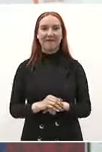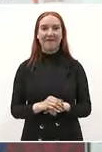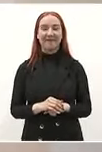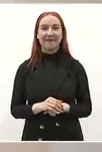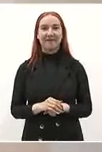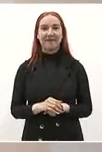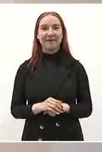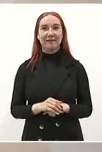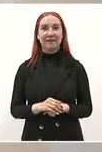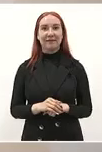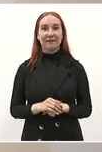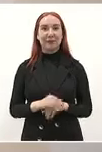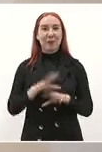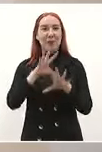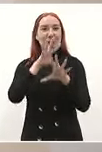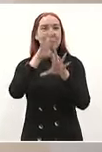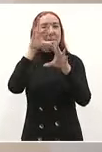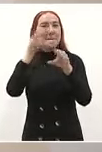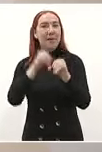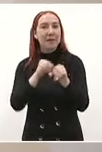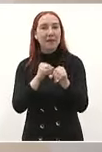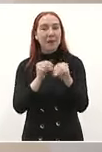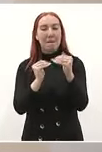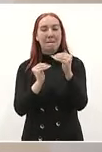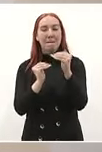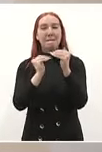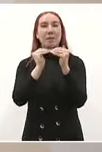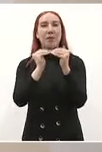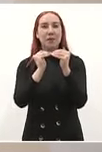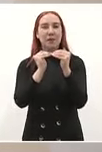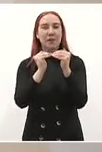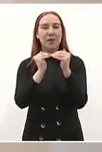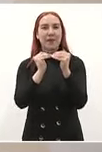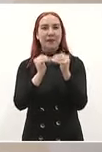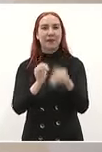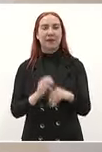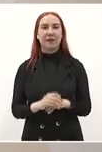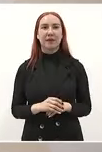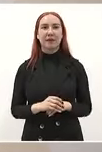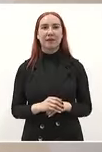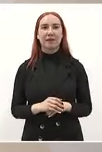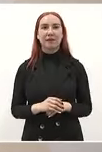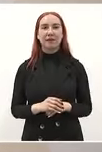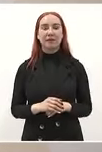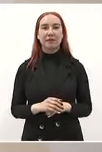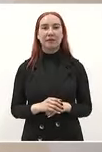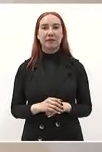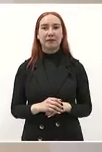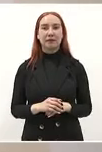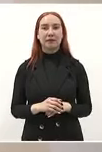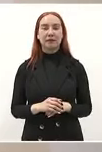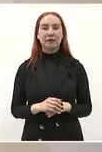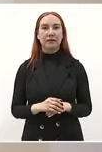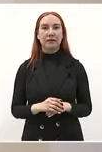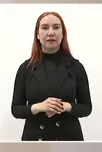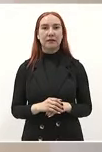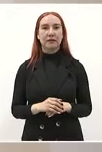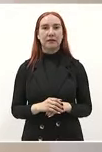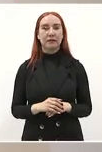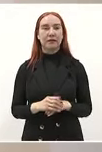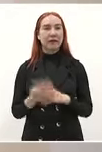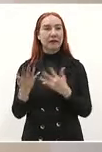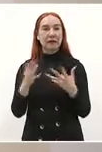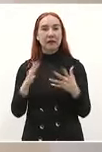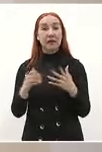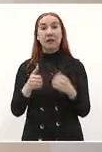casi van a ser todas todas las escuelas vamos a estar muy cerca ya de las